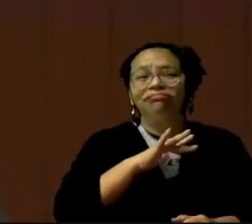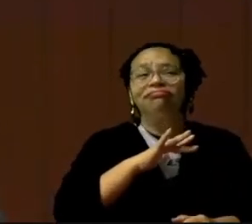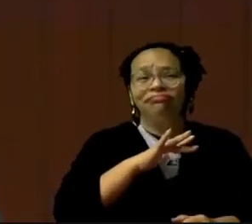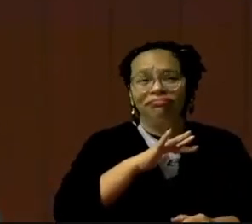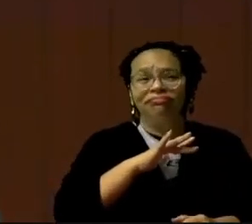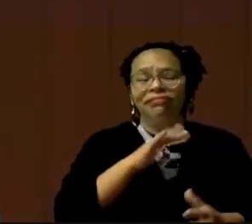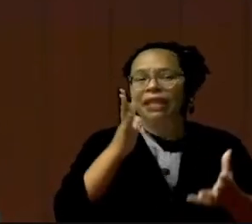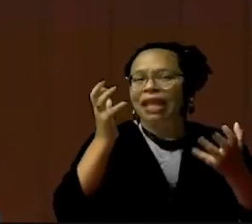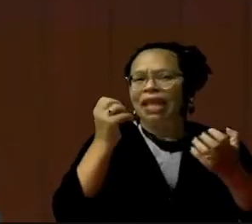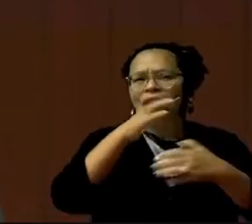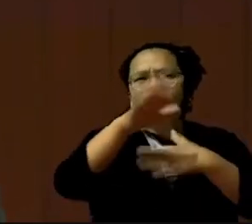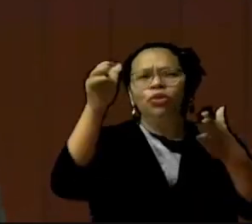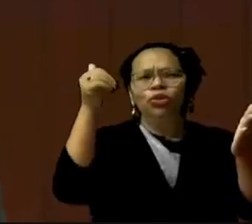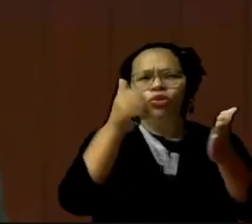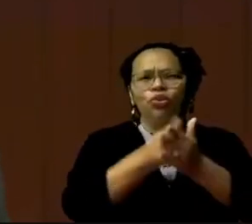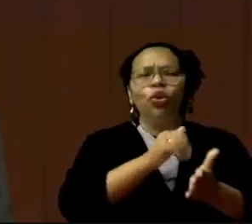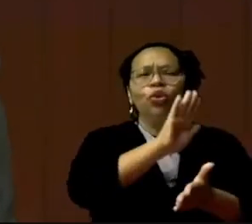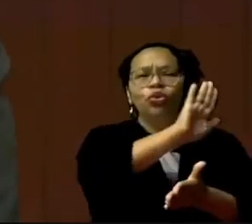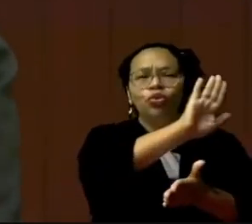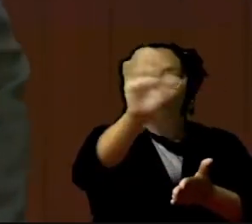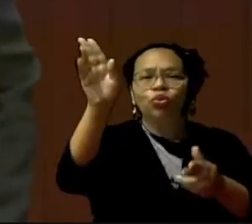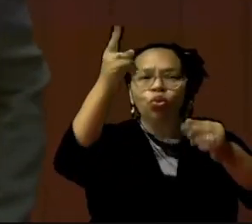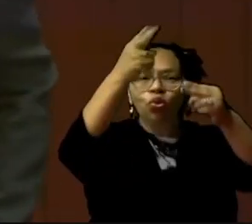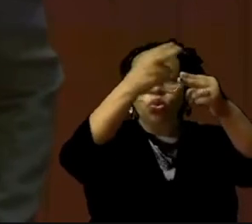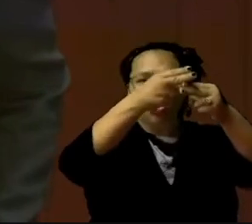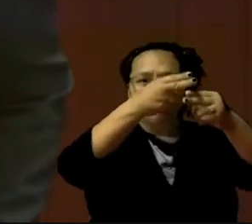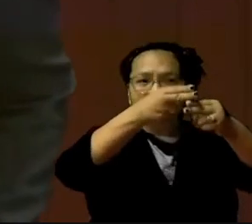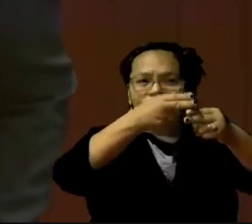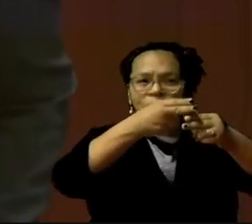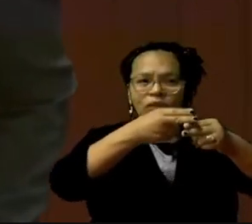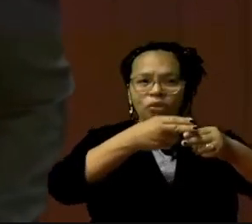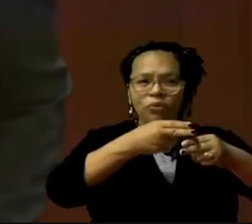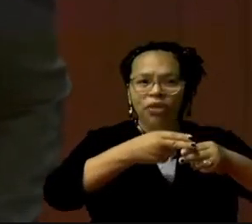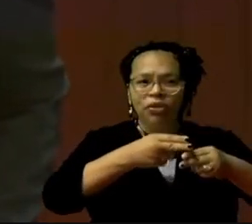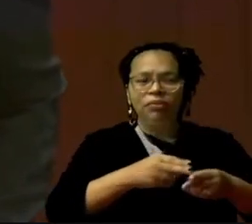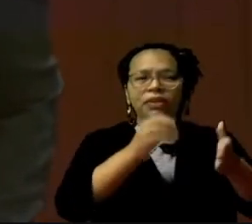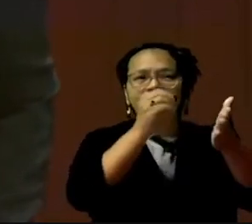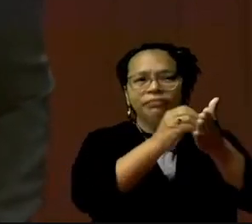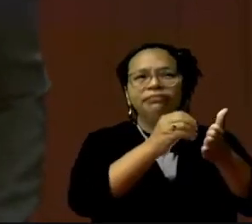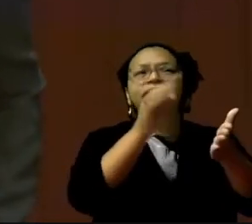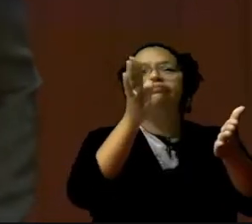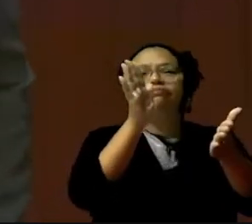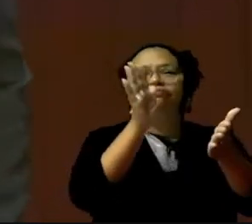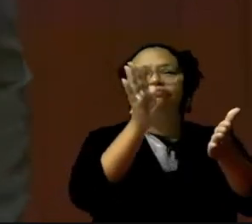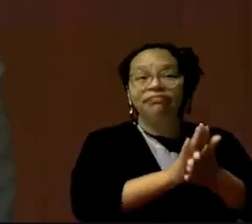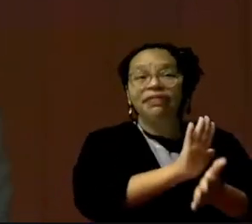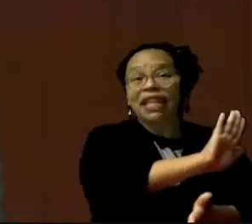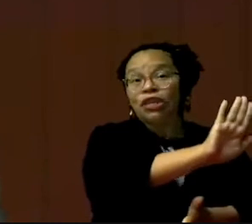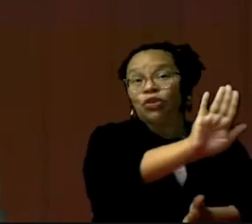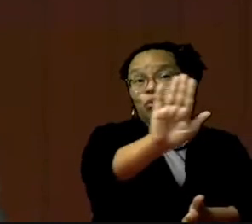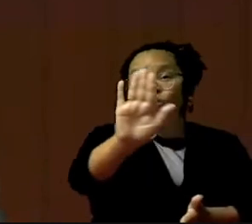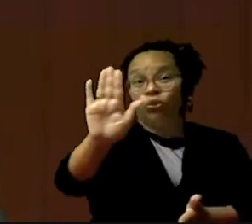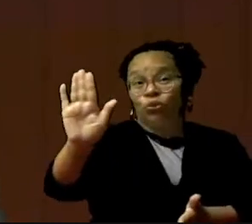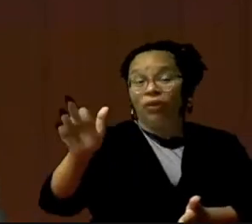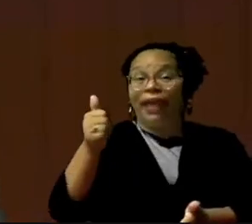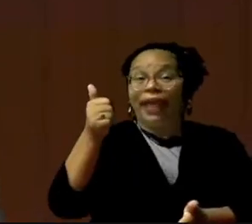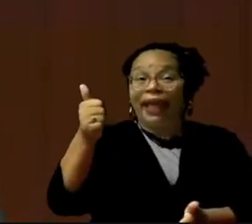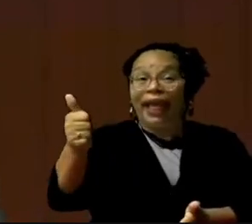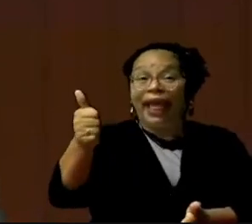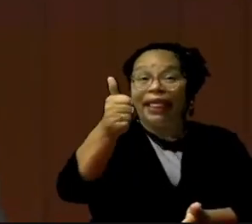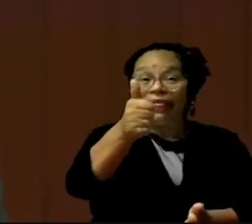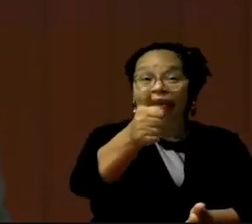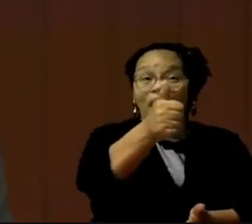firmando este proyecto. Porque este proyecto es de cada uno de los niños de sus localidades. De cada uno de sus